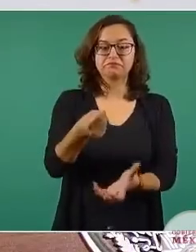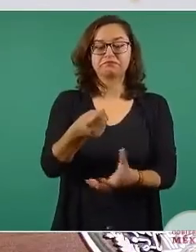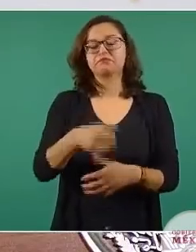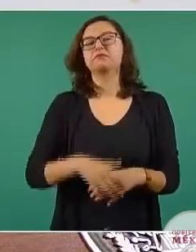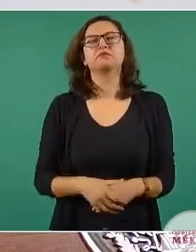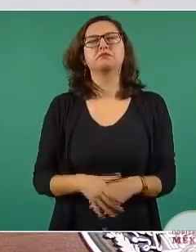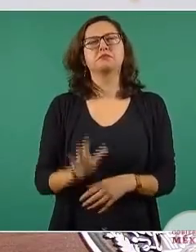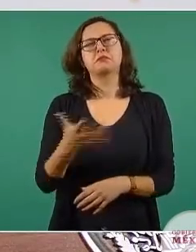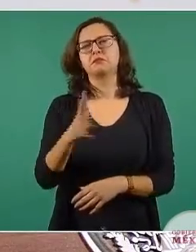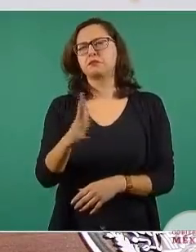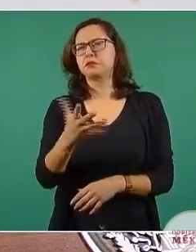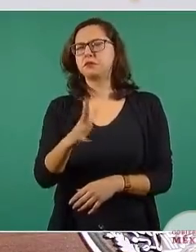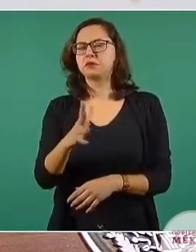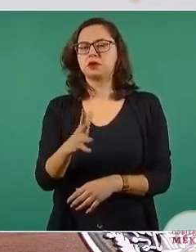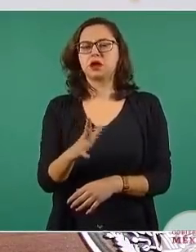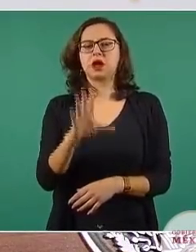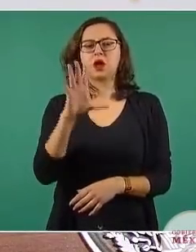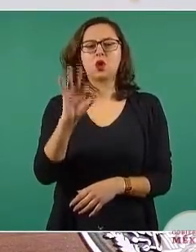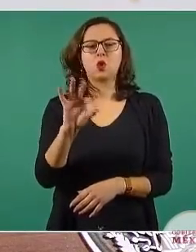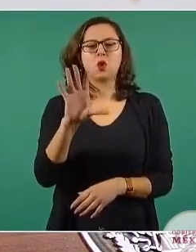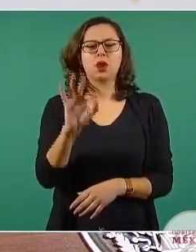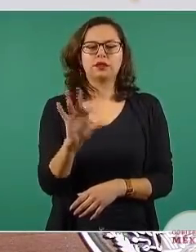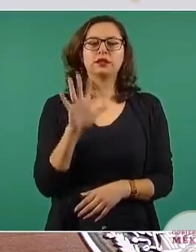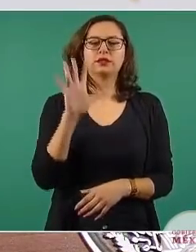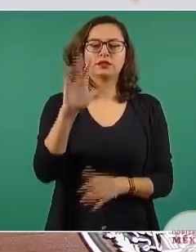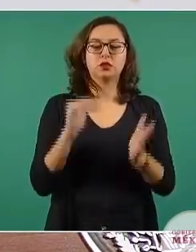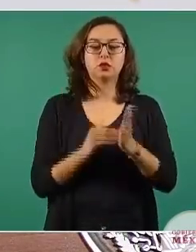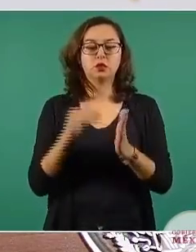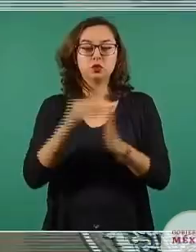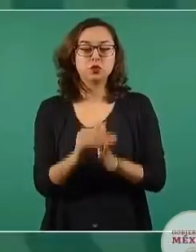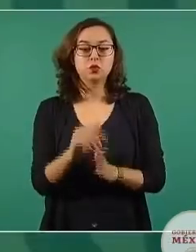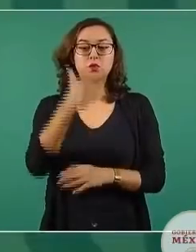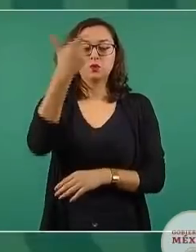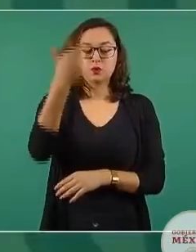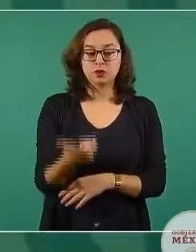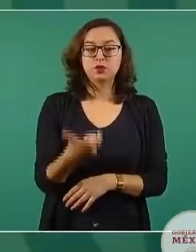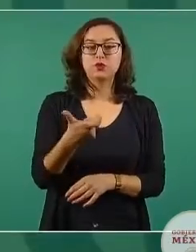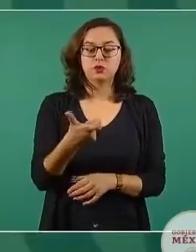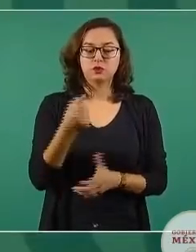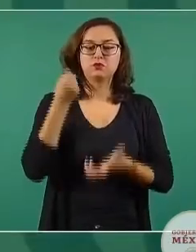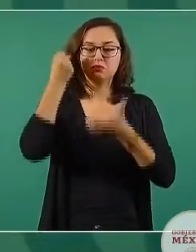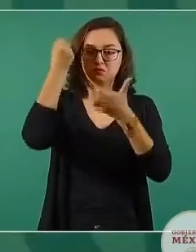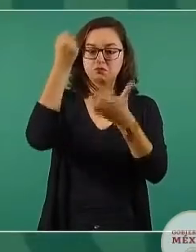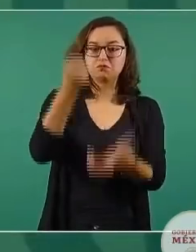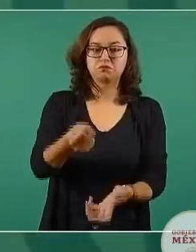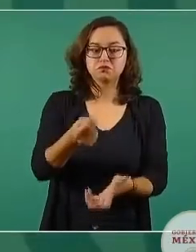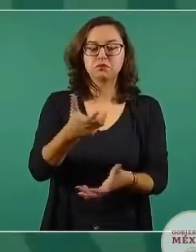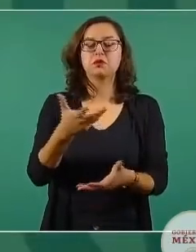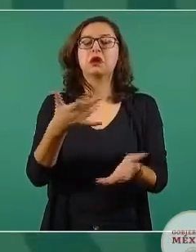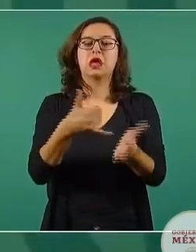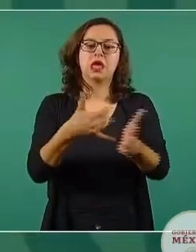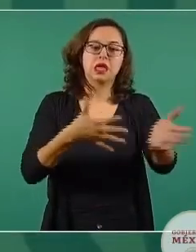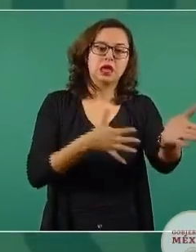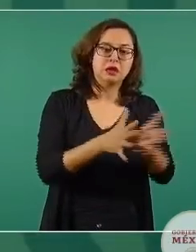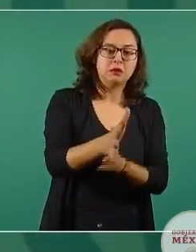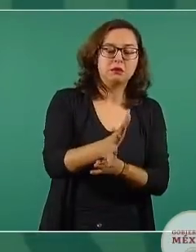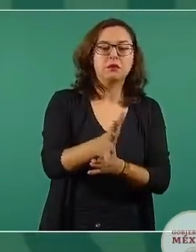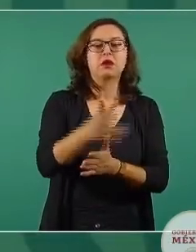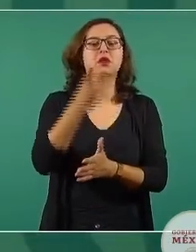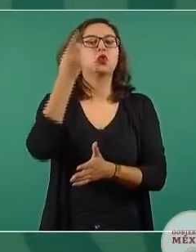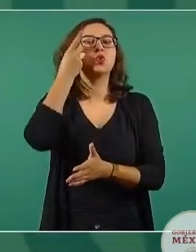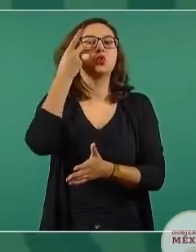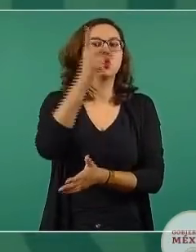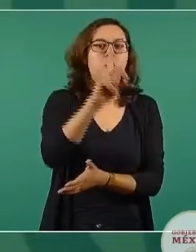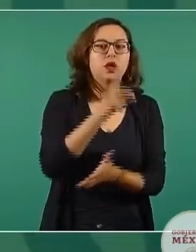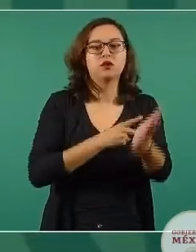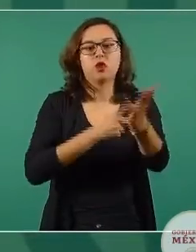costó alrededor de 45 millones de pesos que cubre costos de impresión, derechos de autor que se le